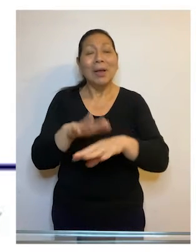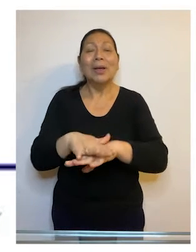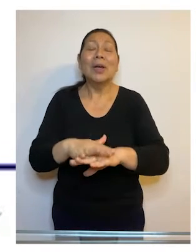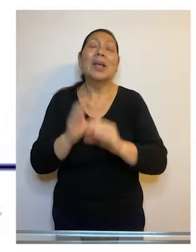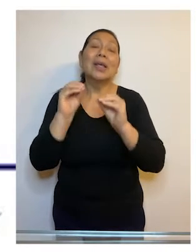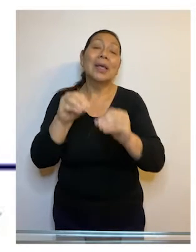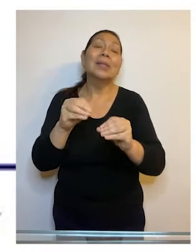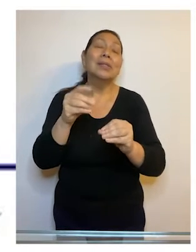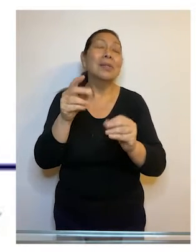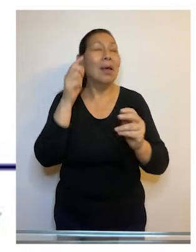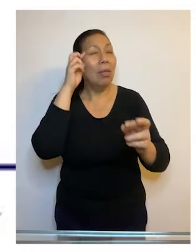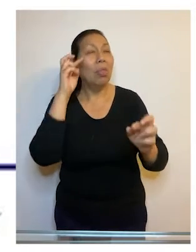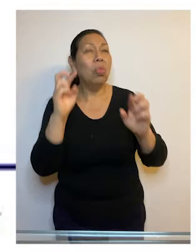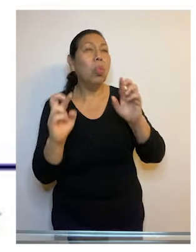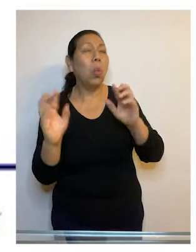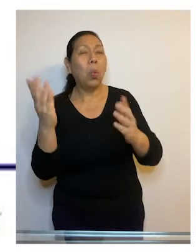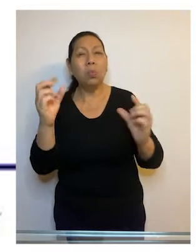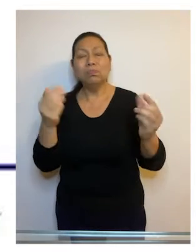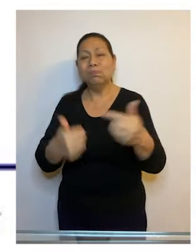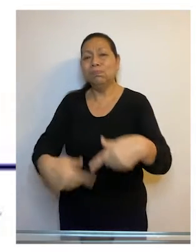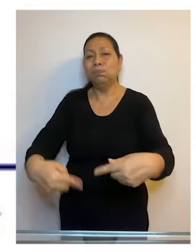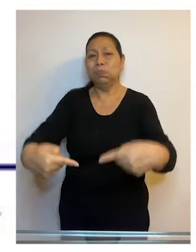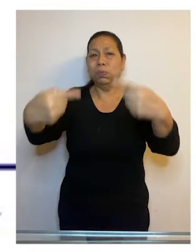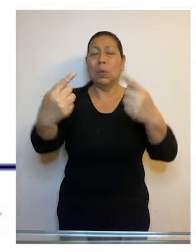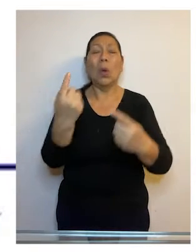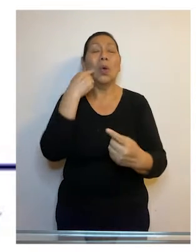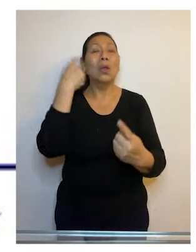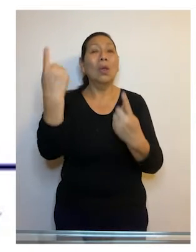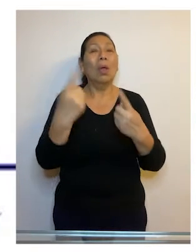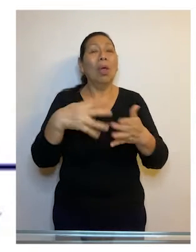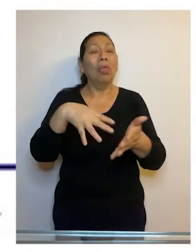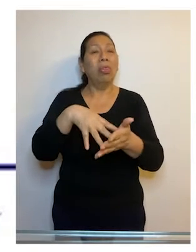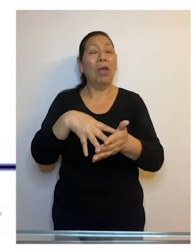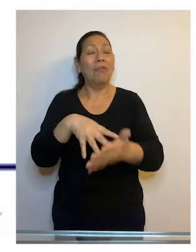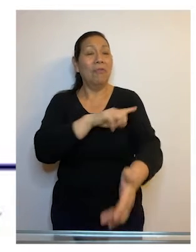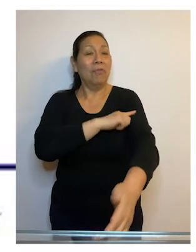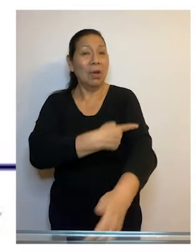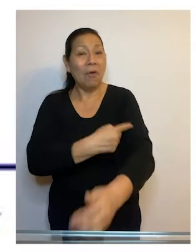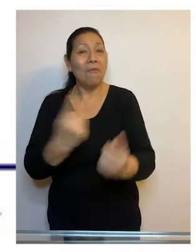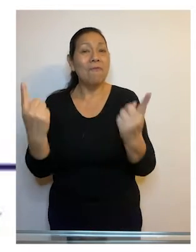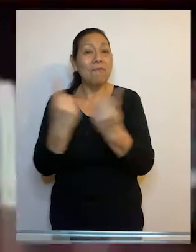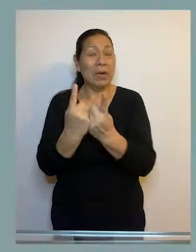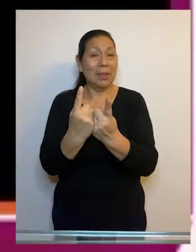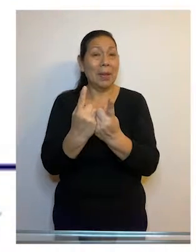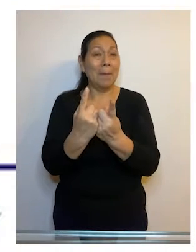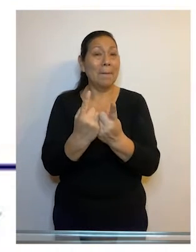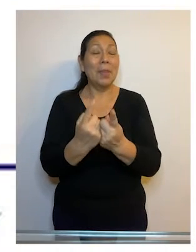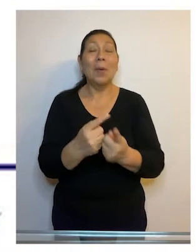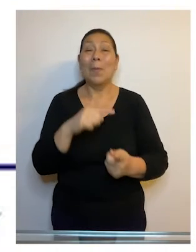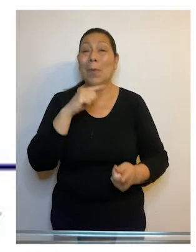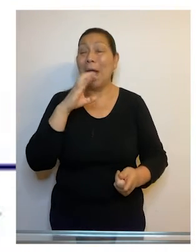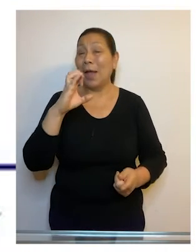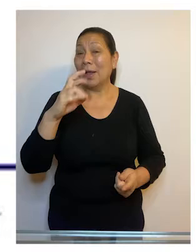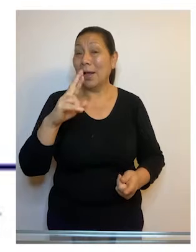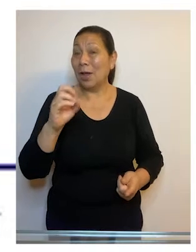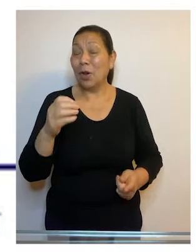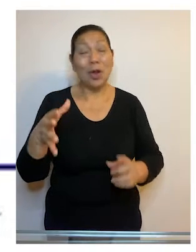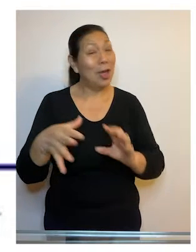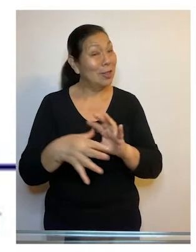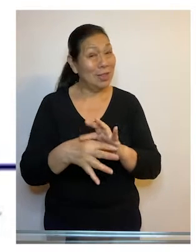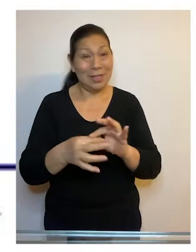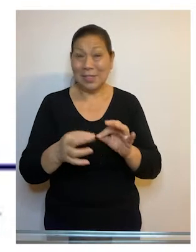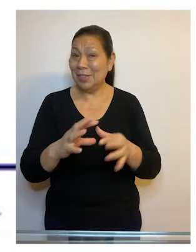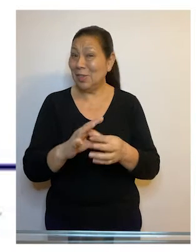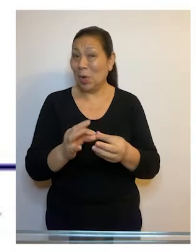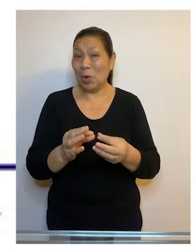siguen planteándonos esa dualidad, esa contraposición del fuerte con el débil, expresó Ledesma. Para Karina Pacheco se trata de